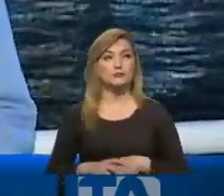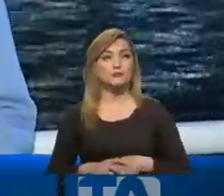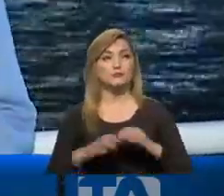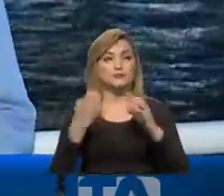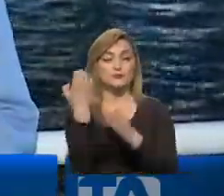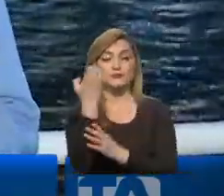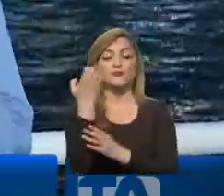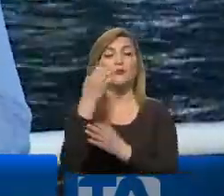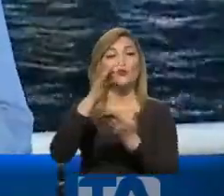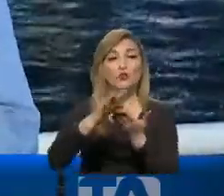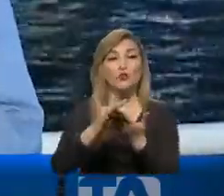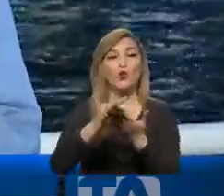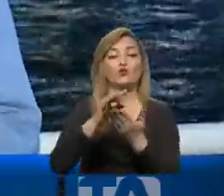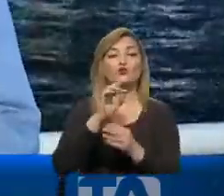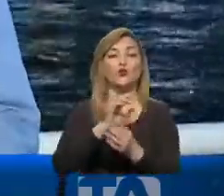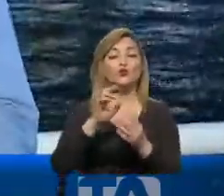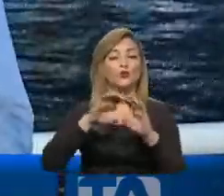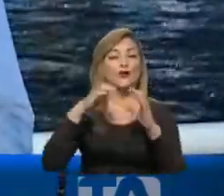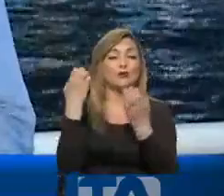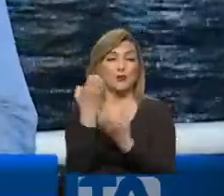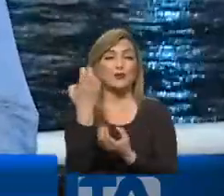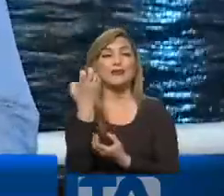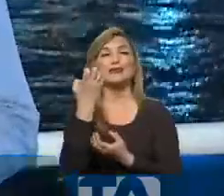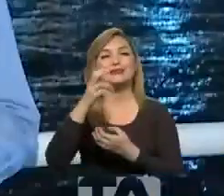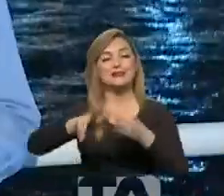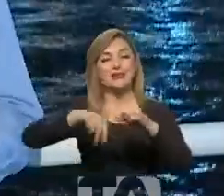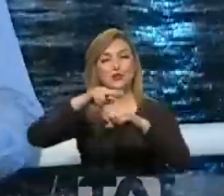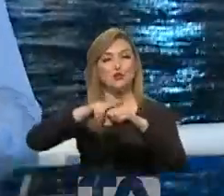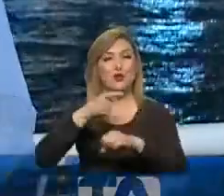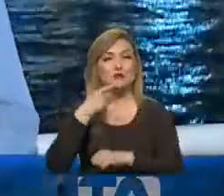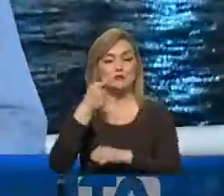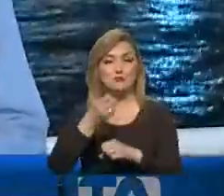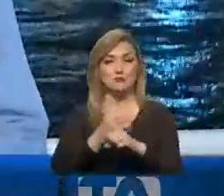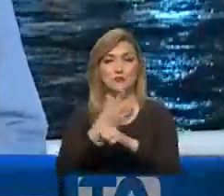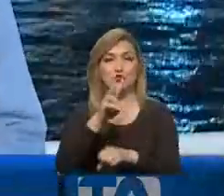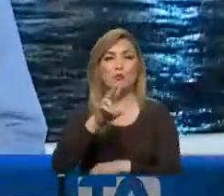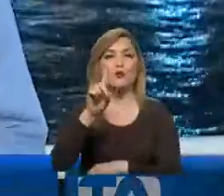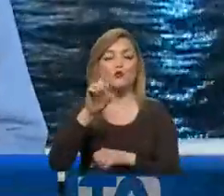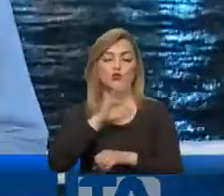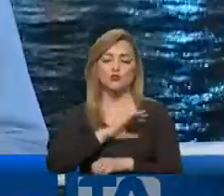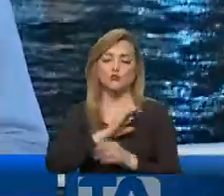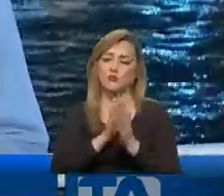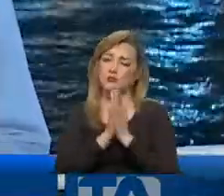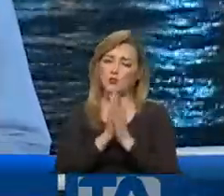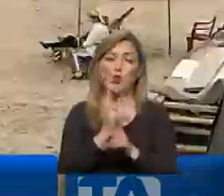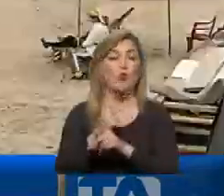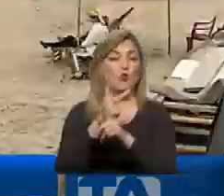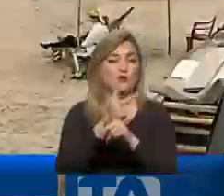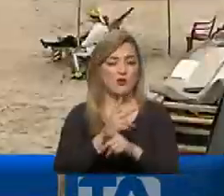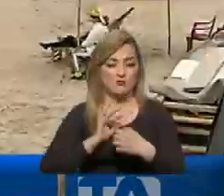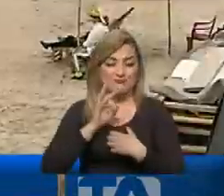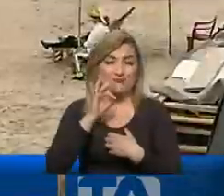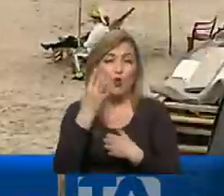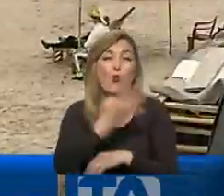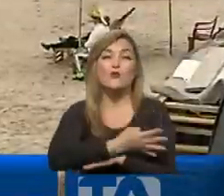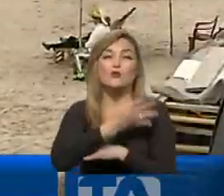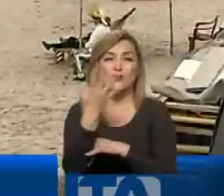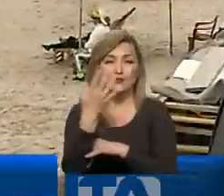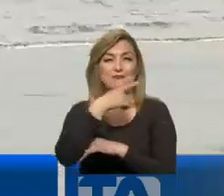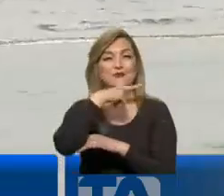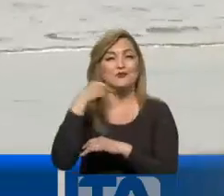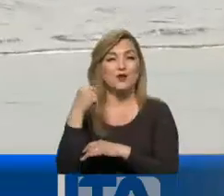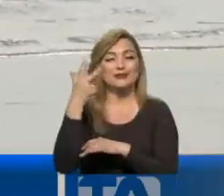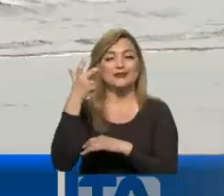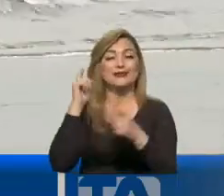221 municipios del país para que tomen medidas para evitar el avance de la pandemia durante los cuatro días de feriado que se extenderá del 13